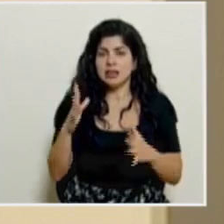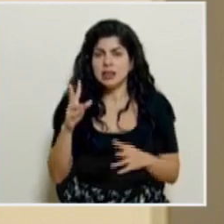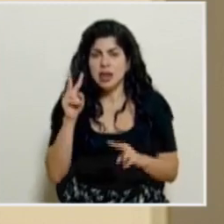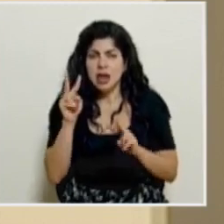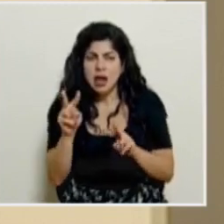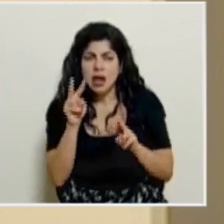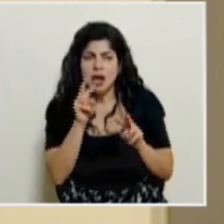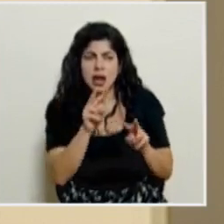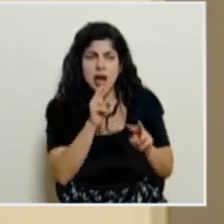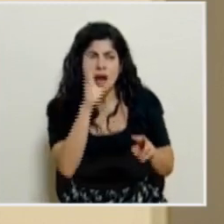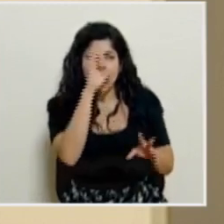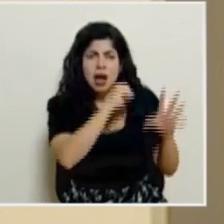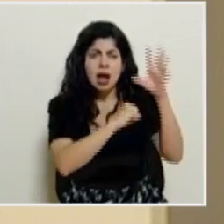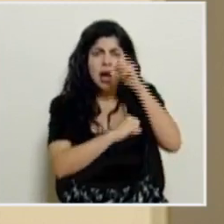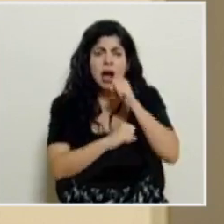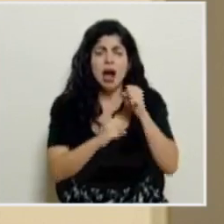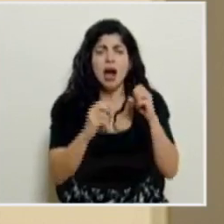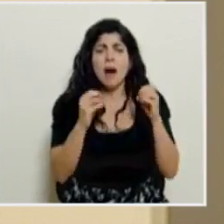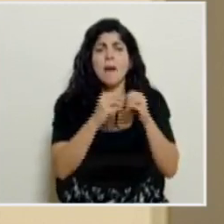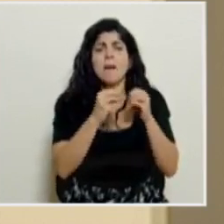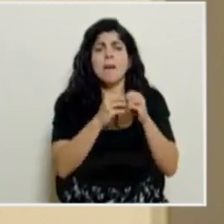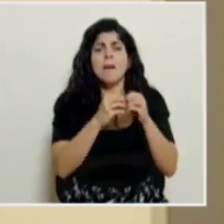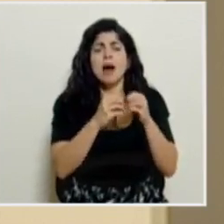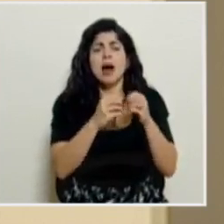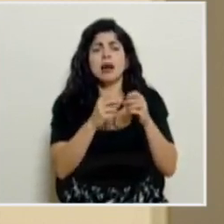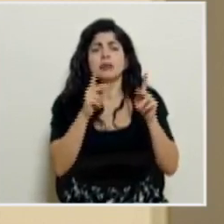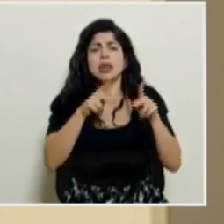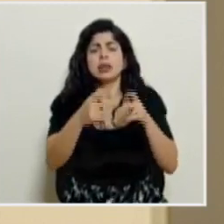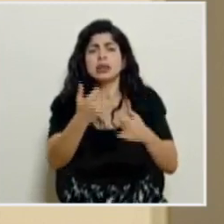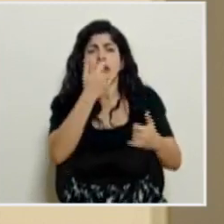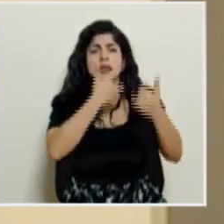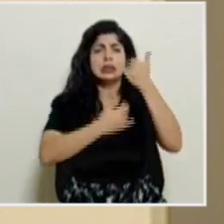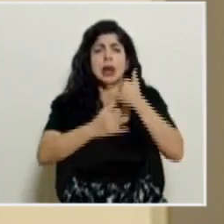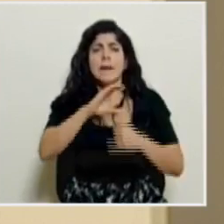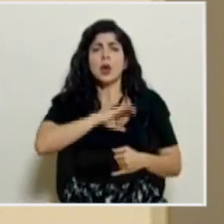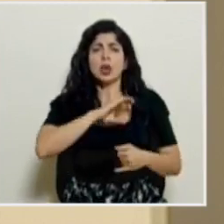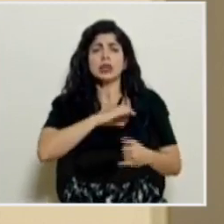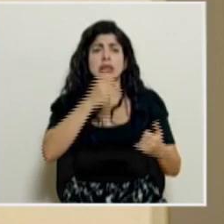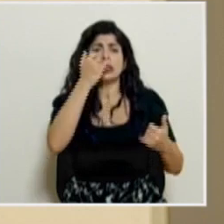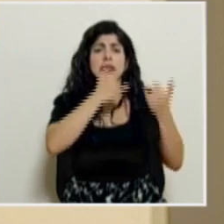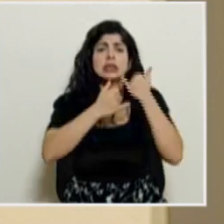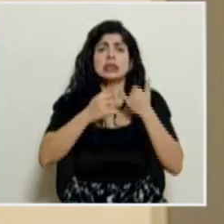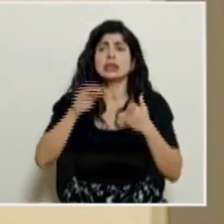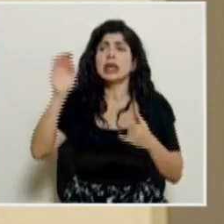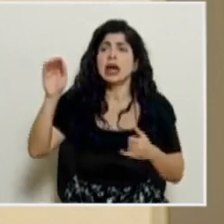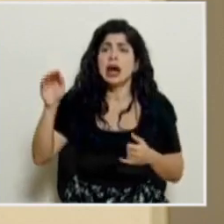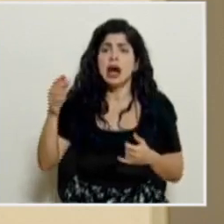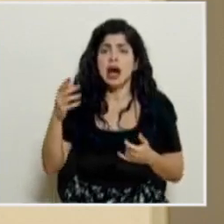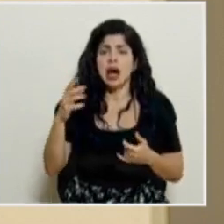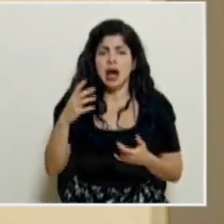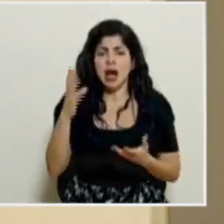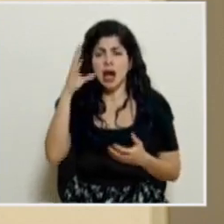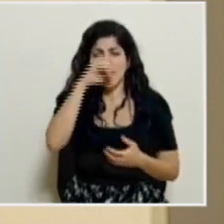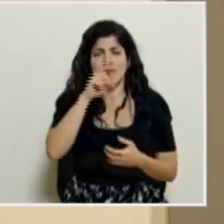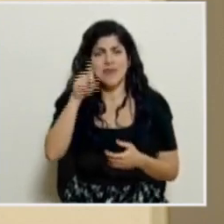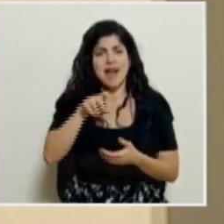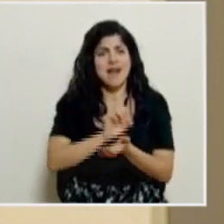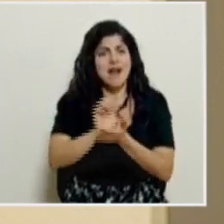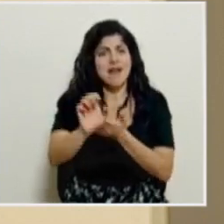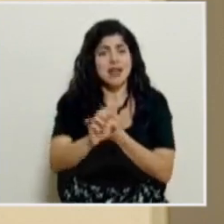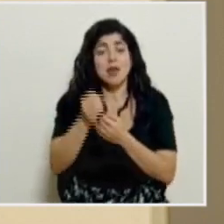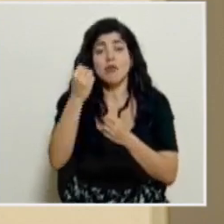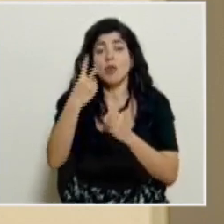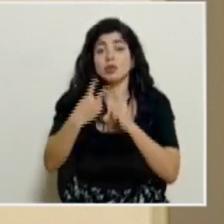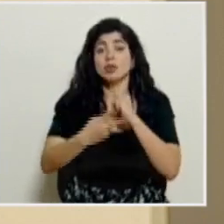venido observando un incremento de ese tipo de llamadas hacia la policía para verificar y evitar ese tipo de comportamientos en muchos